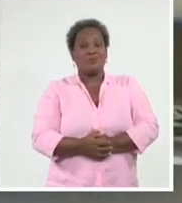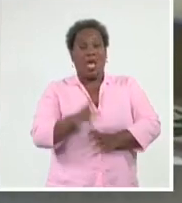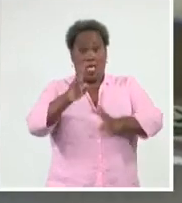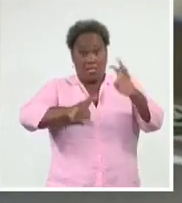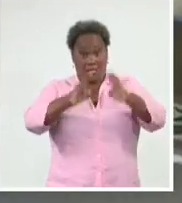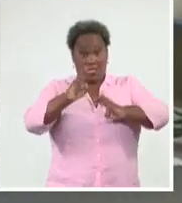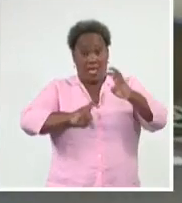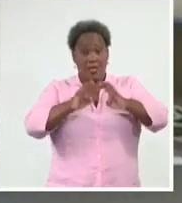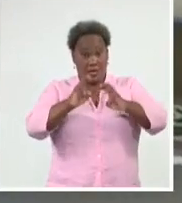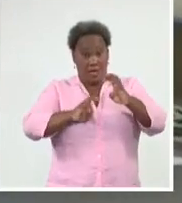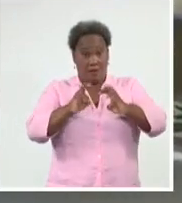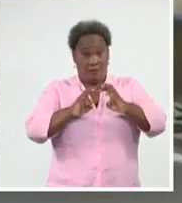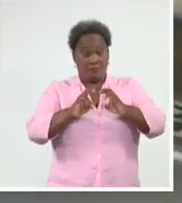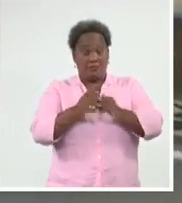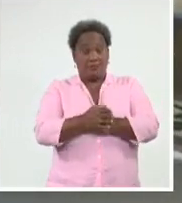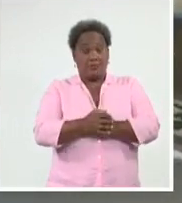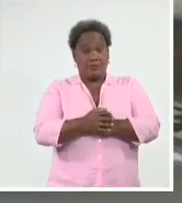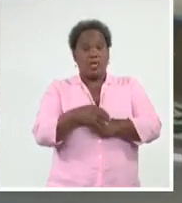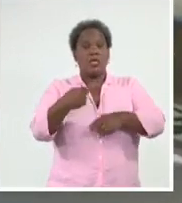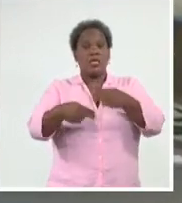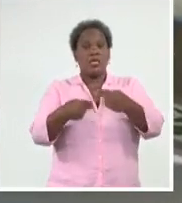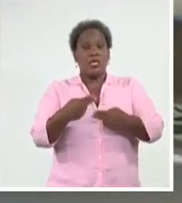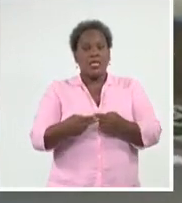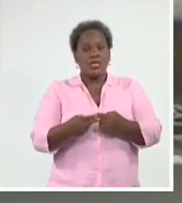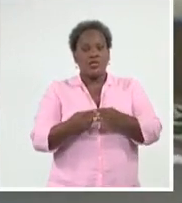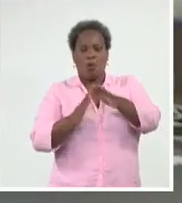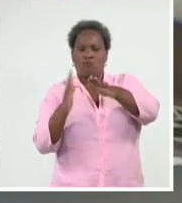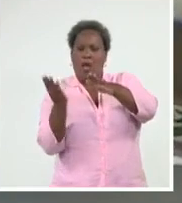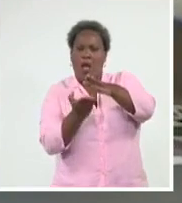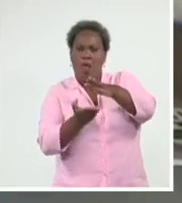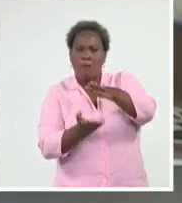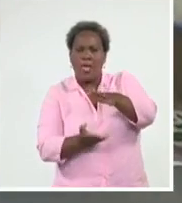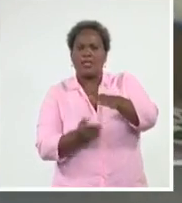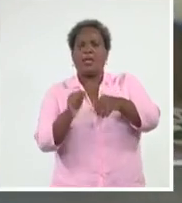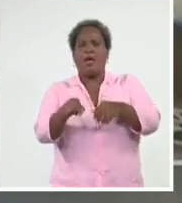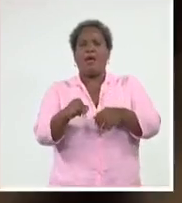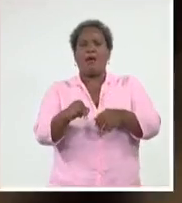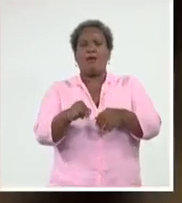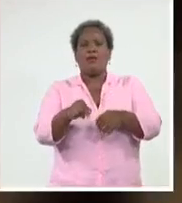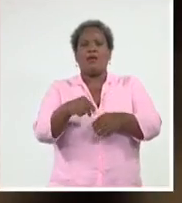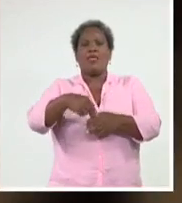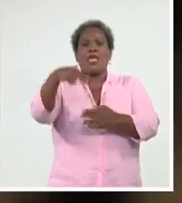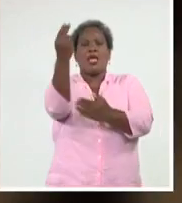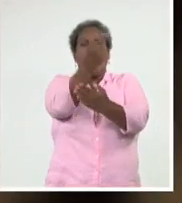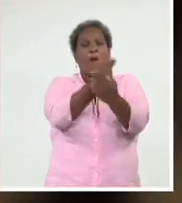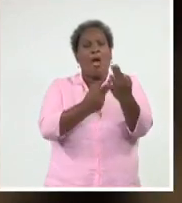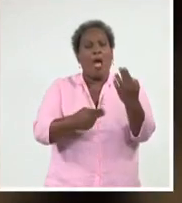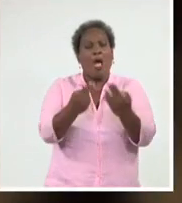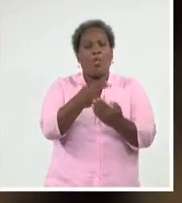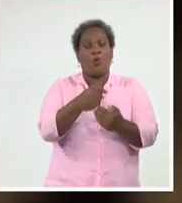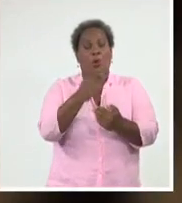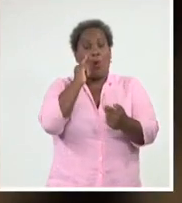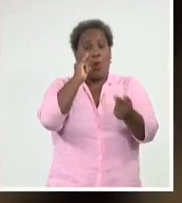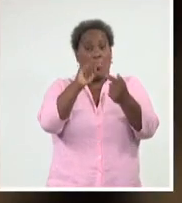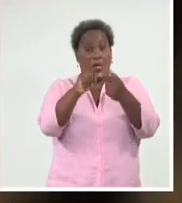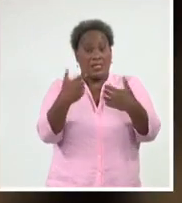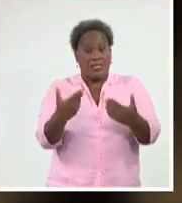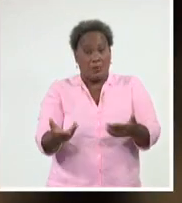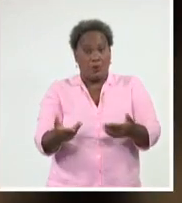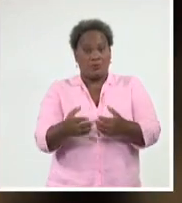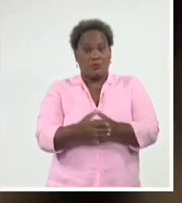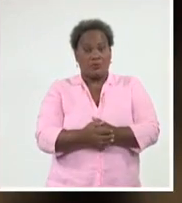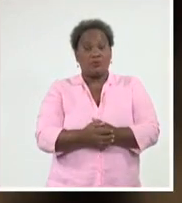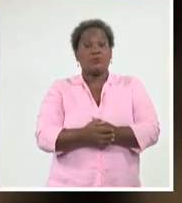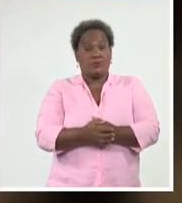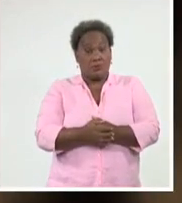tuvo a bien hacer una carpeta de grabado con el objetivo de sacar el